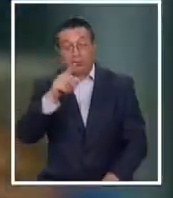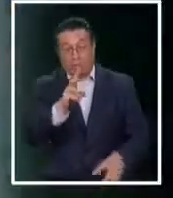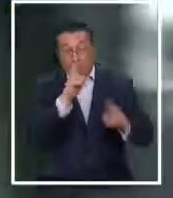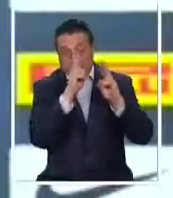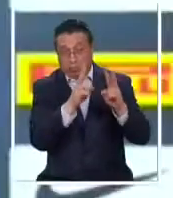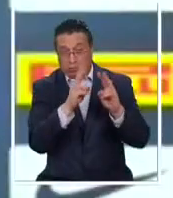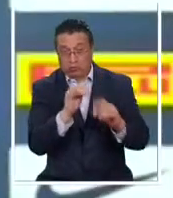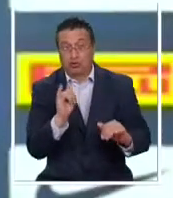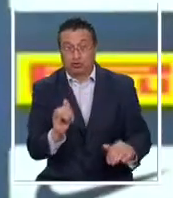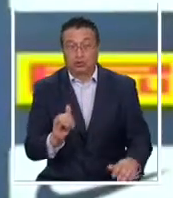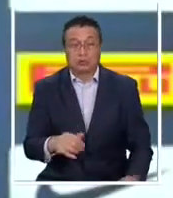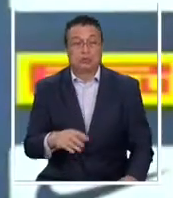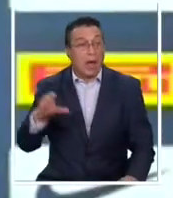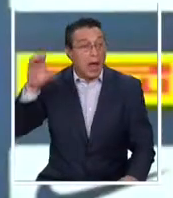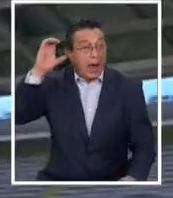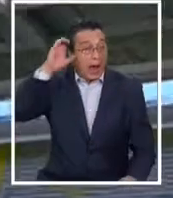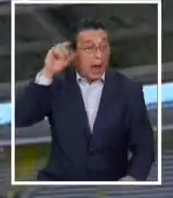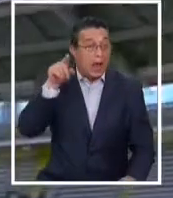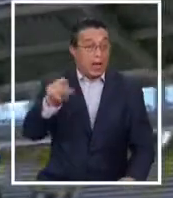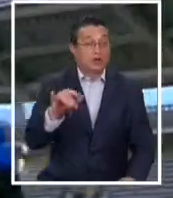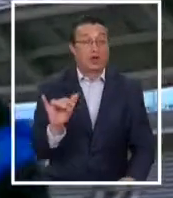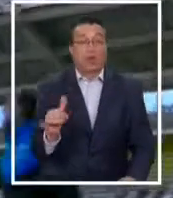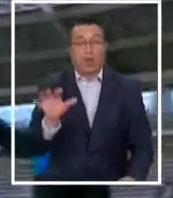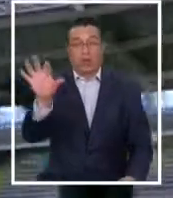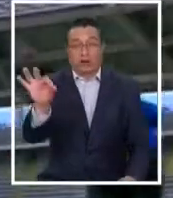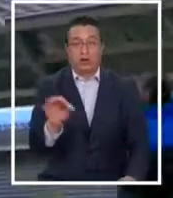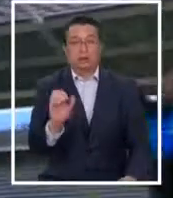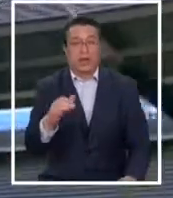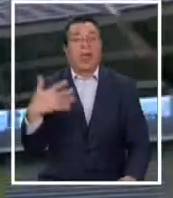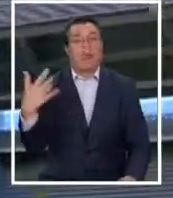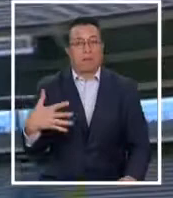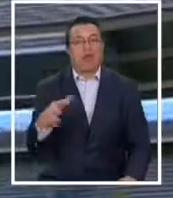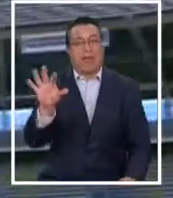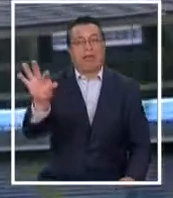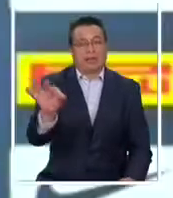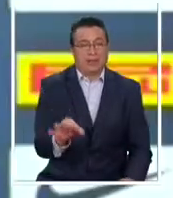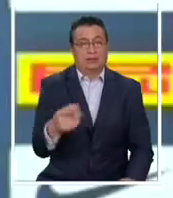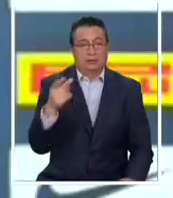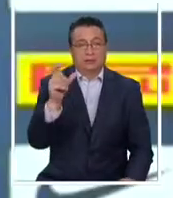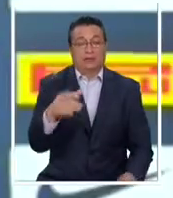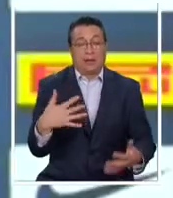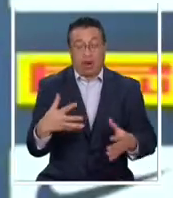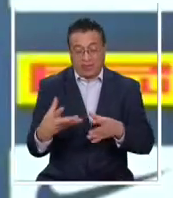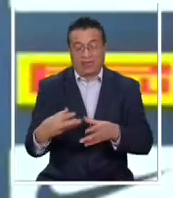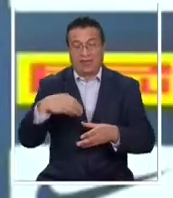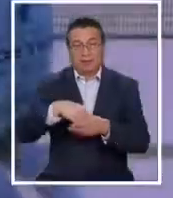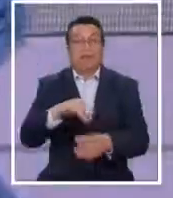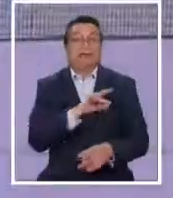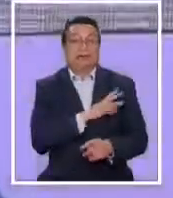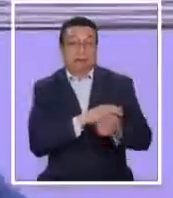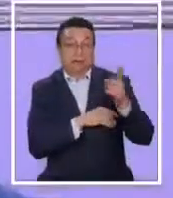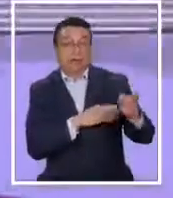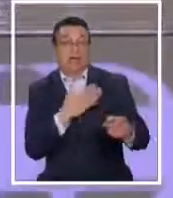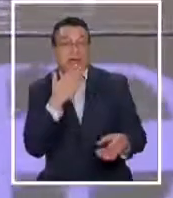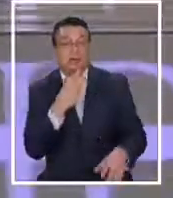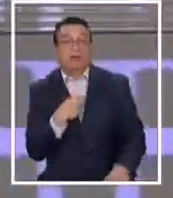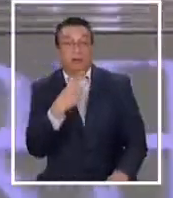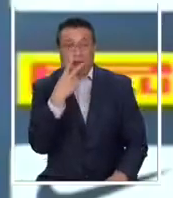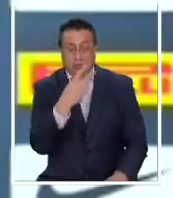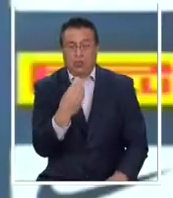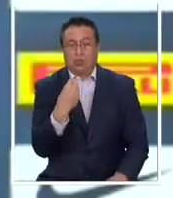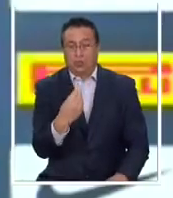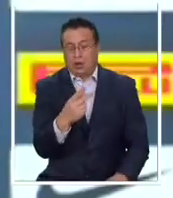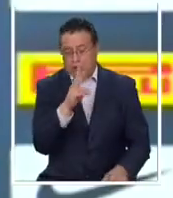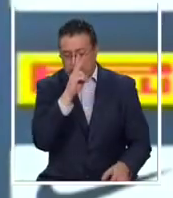a maravilla. Alexis Sánchez es un jugador verdaderamente importante, es un elemento importante para Chile. Me gustaría elogiarlo